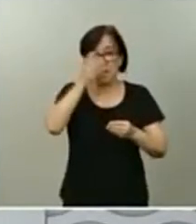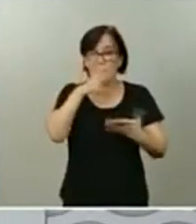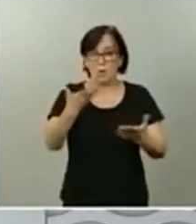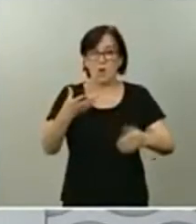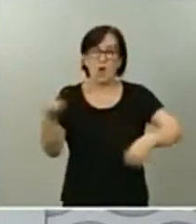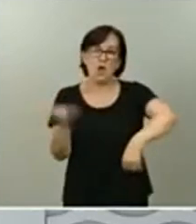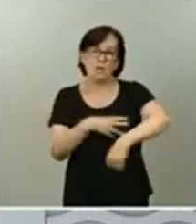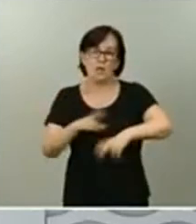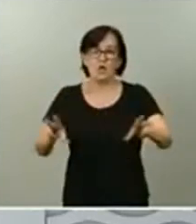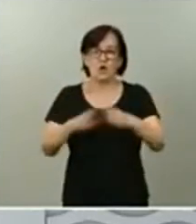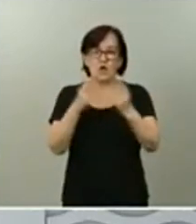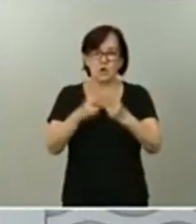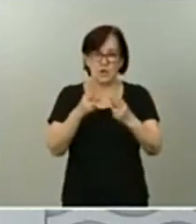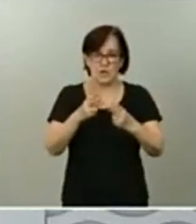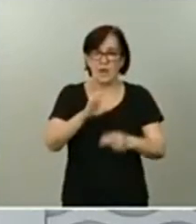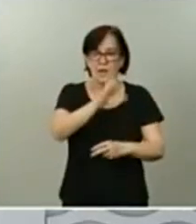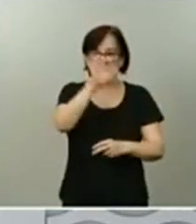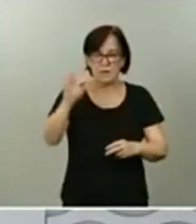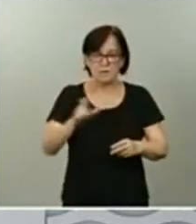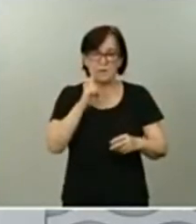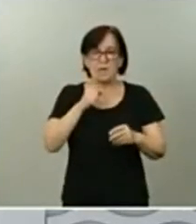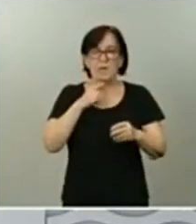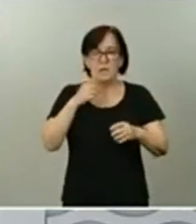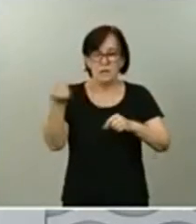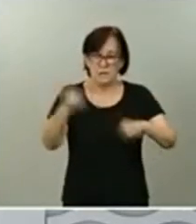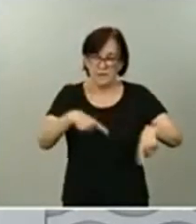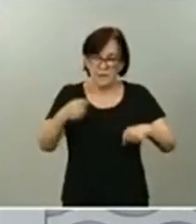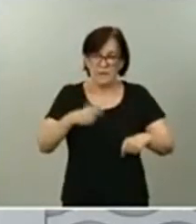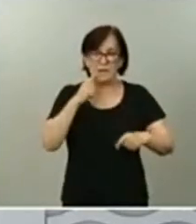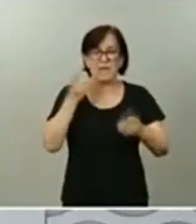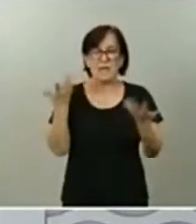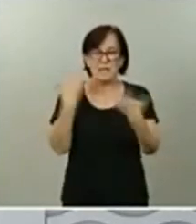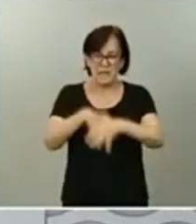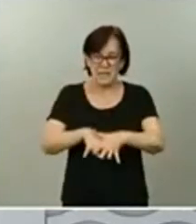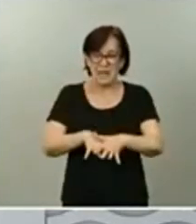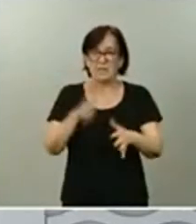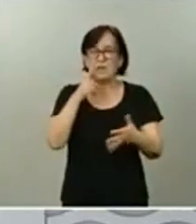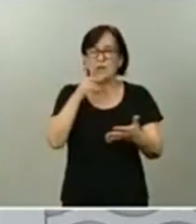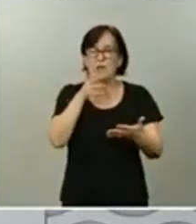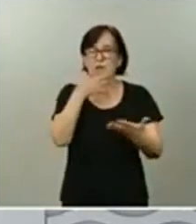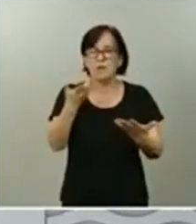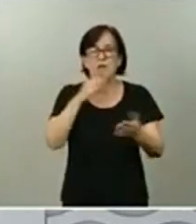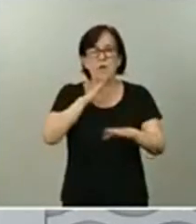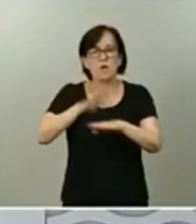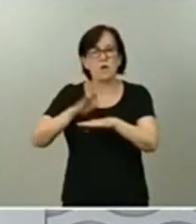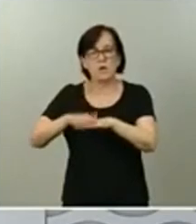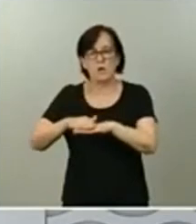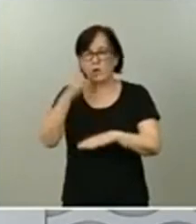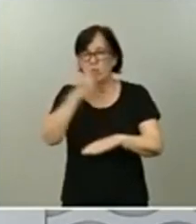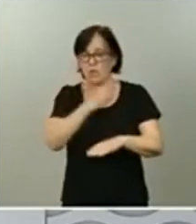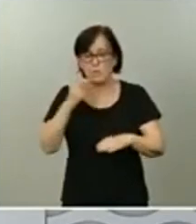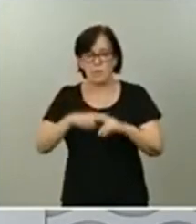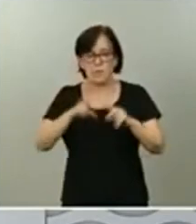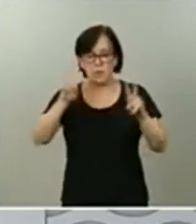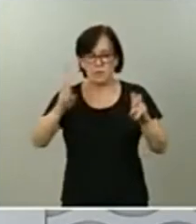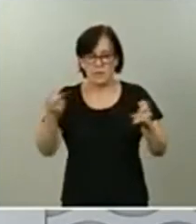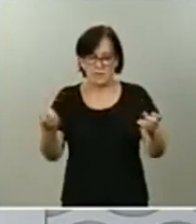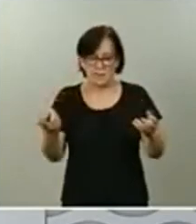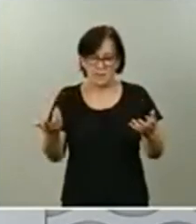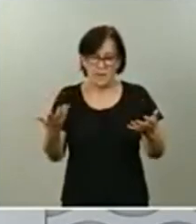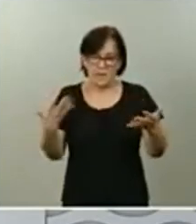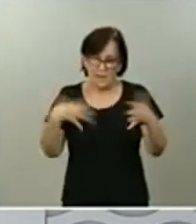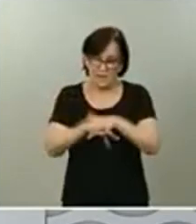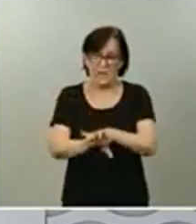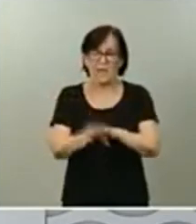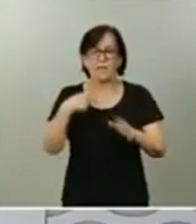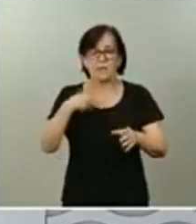Europeo, el Fondo de Asilo, Migración e Integración, cumpliendo con los compromisos en materia de integración que hemos adquirido